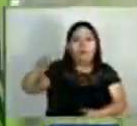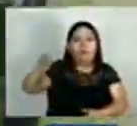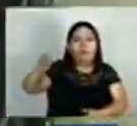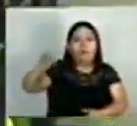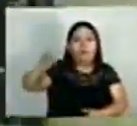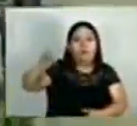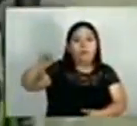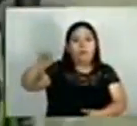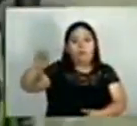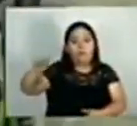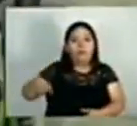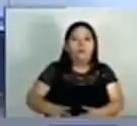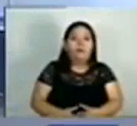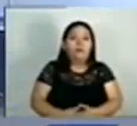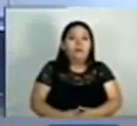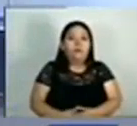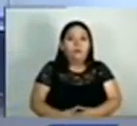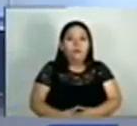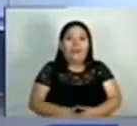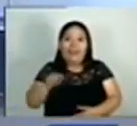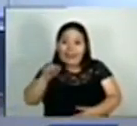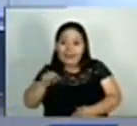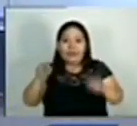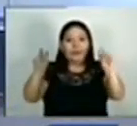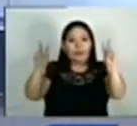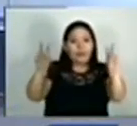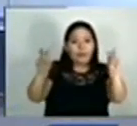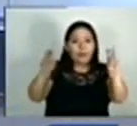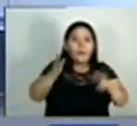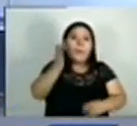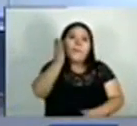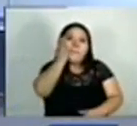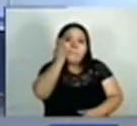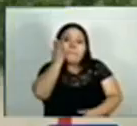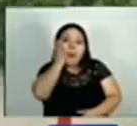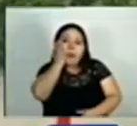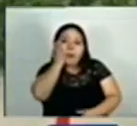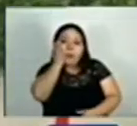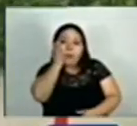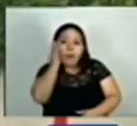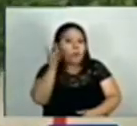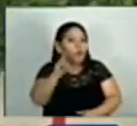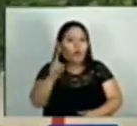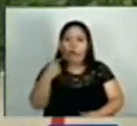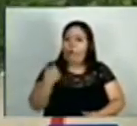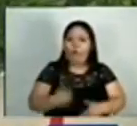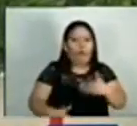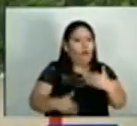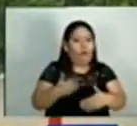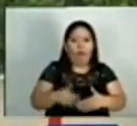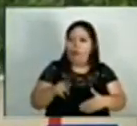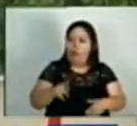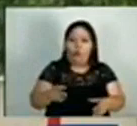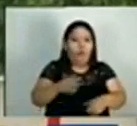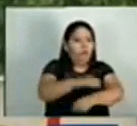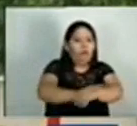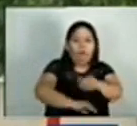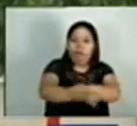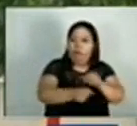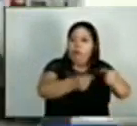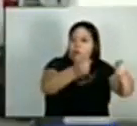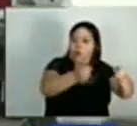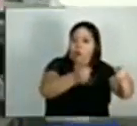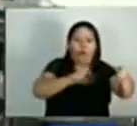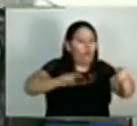Bonilla. Y sobre este caso, la madre de la niña no será procesada y recibirá acompañamiento y